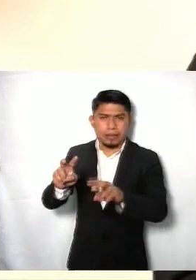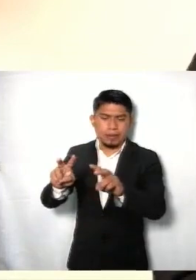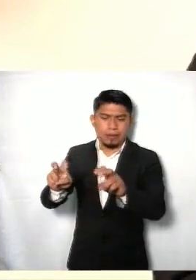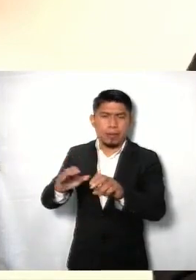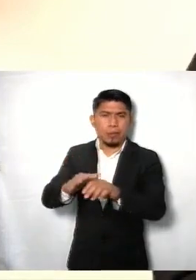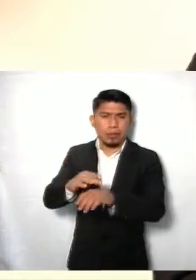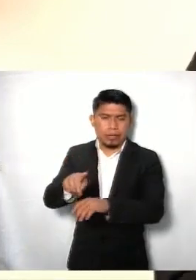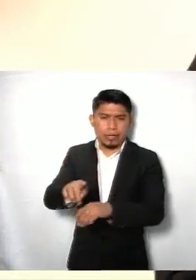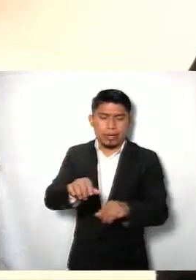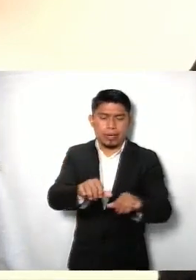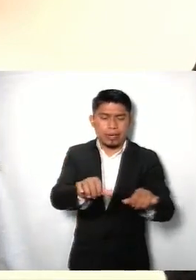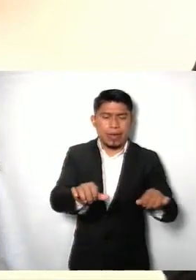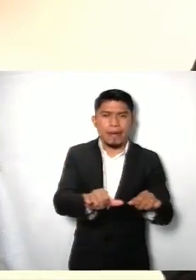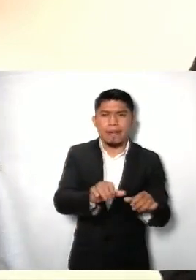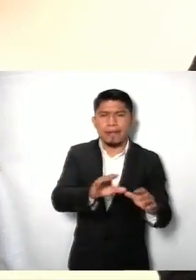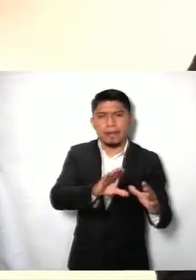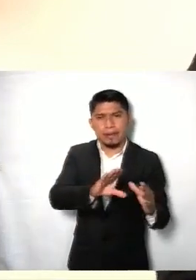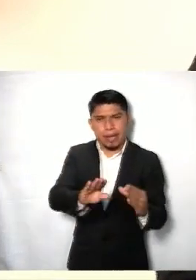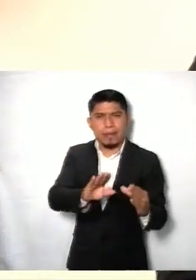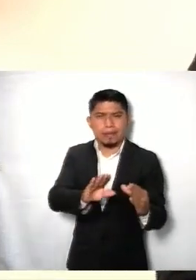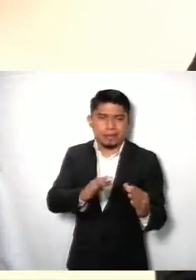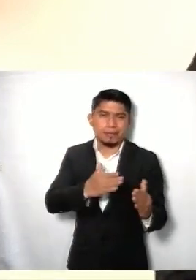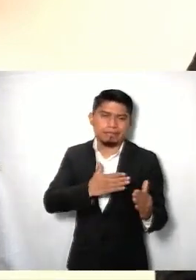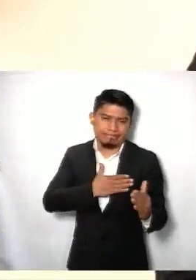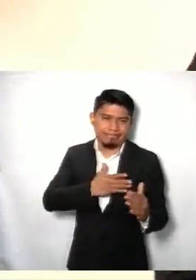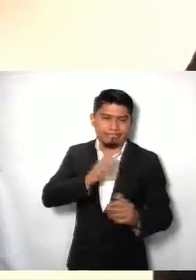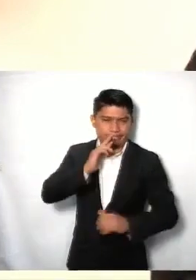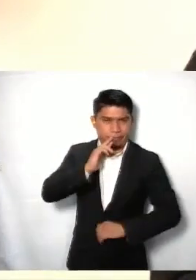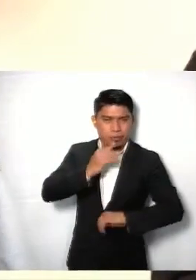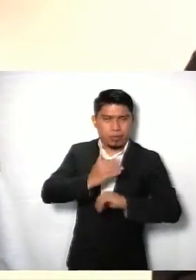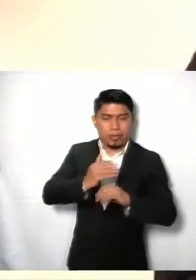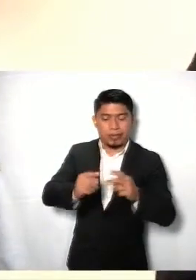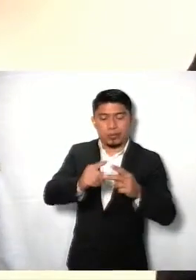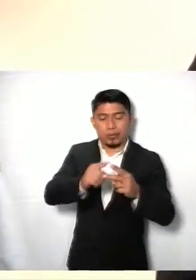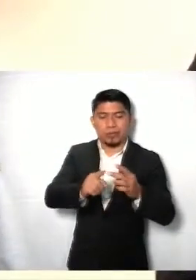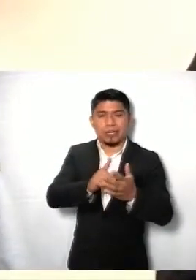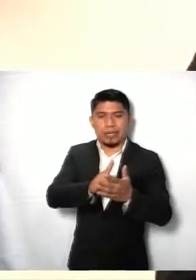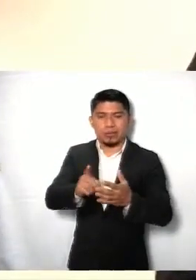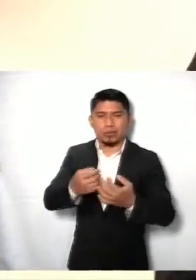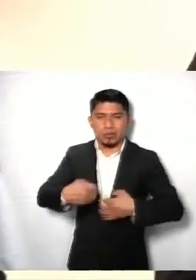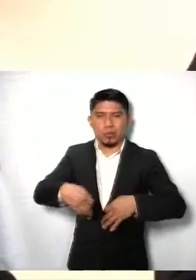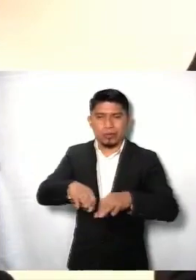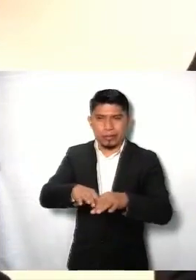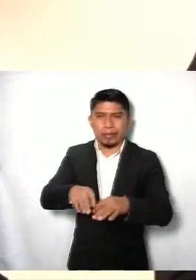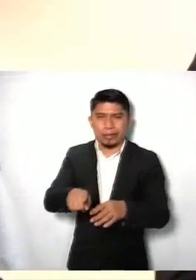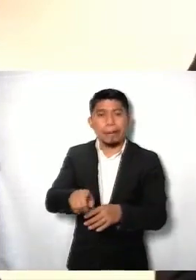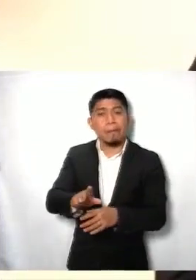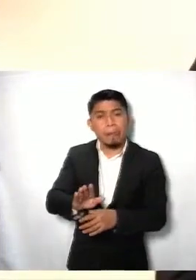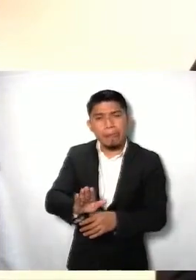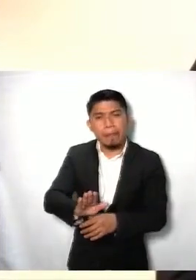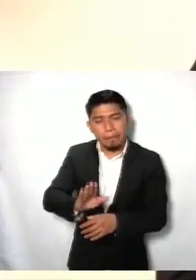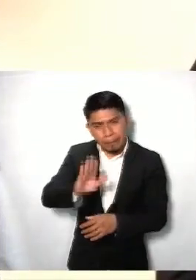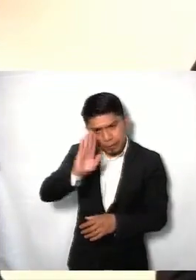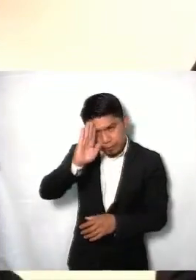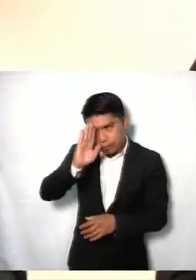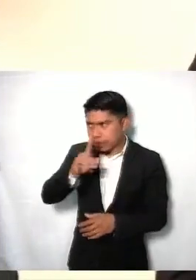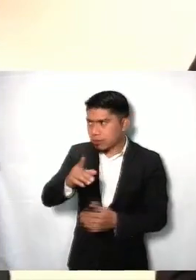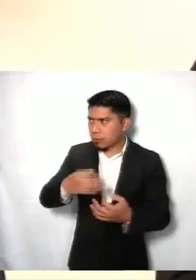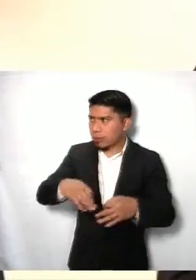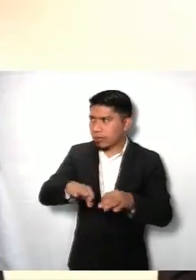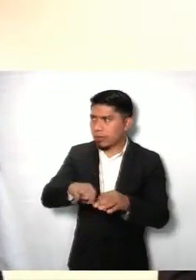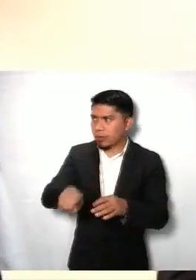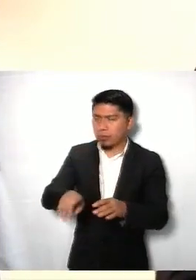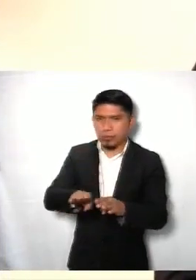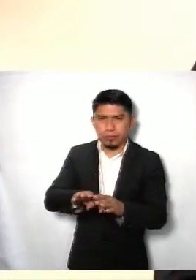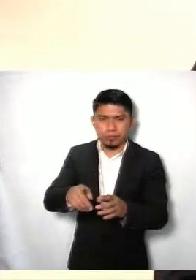que me corresponde dar seguimiento es el área de capacitación justamente en estos dos derechos humanos fundamentales, que nos parece clave no sólo para la parte